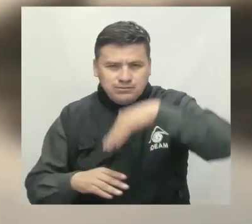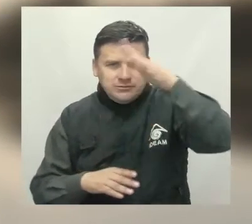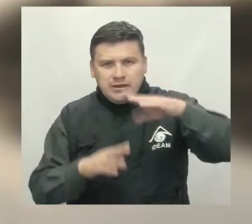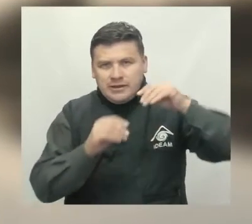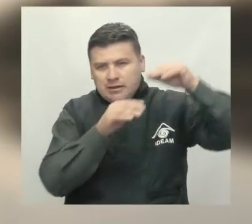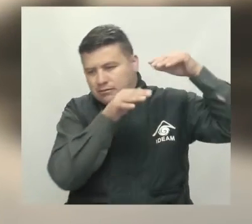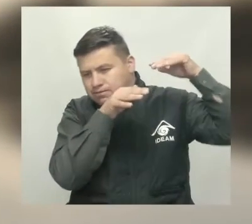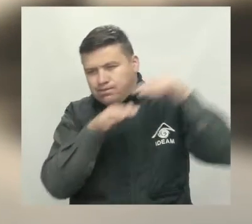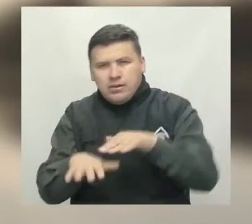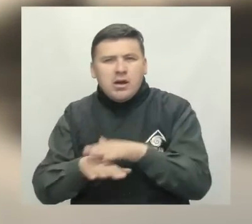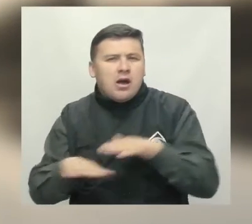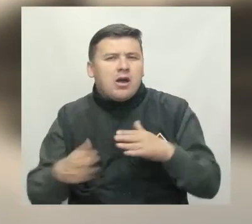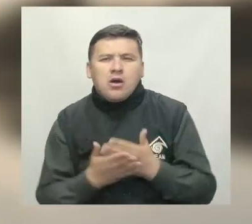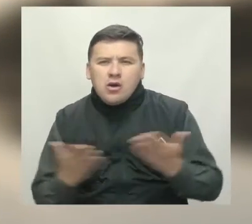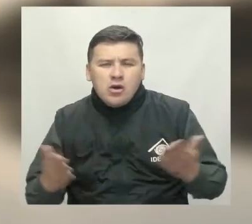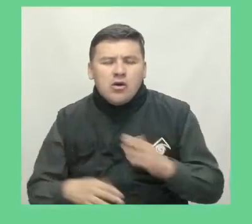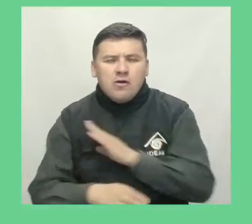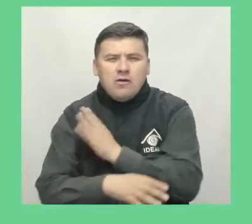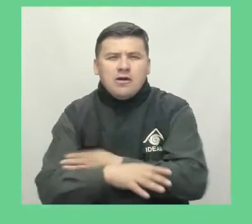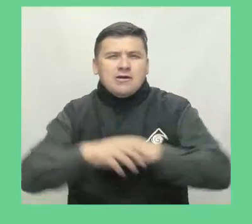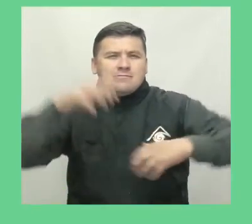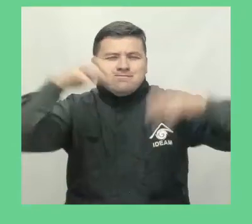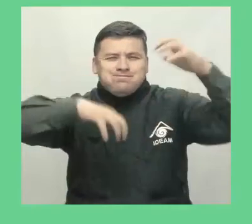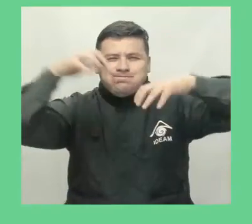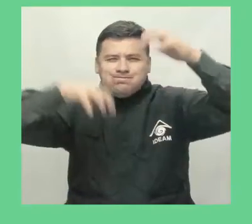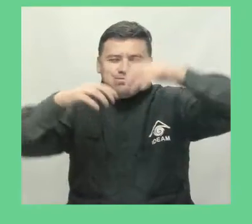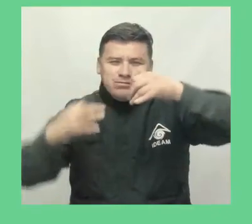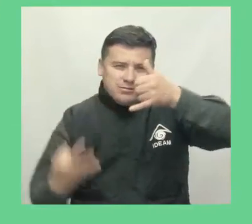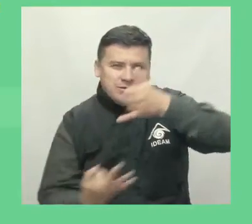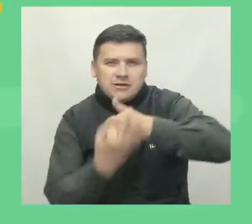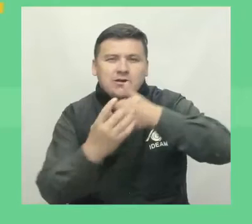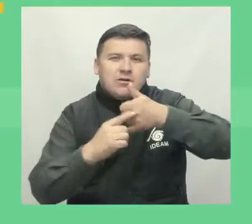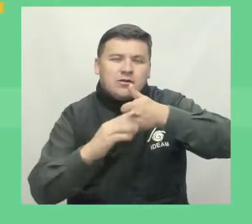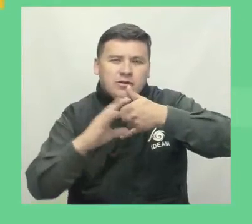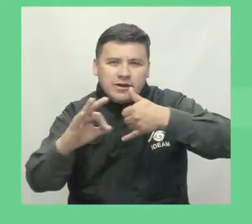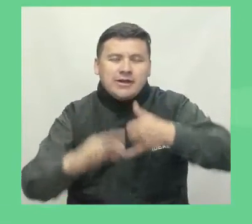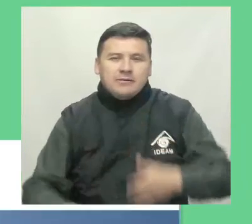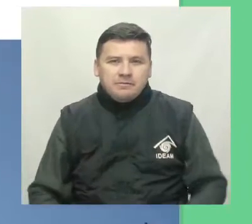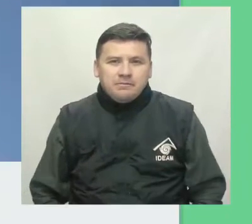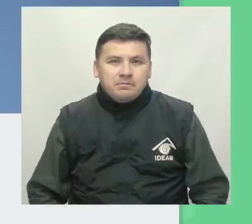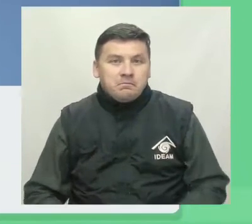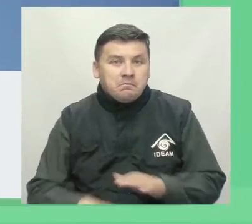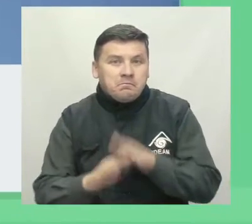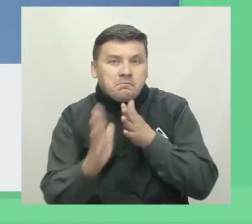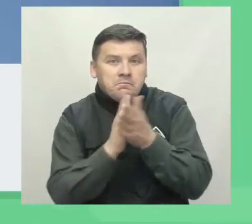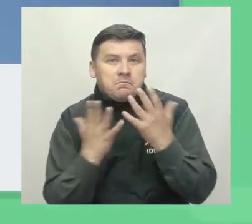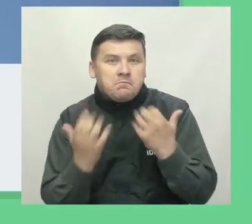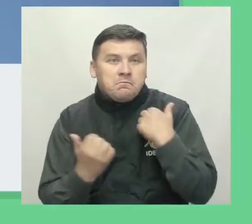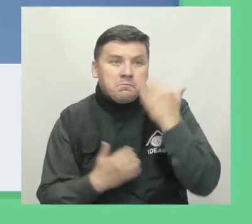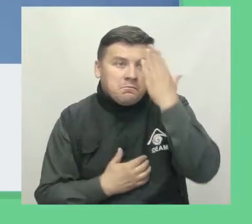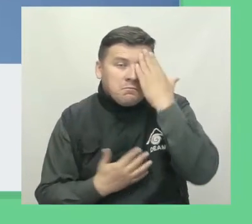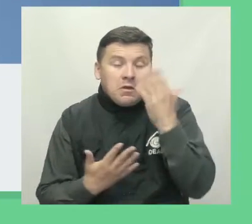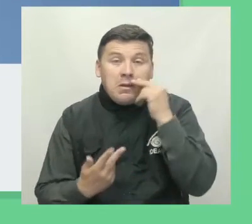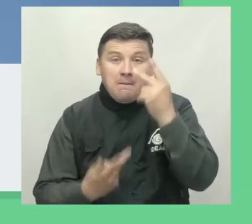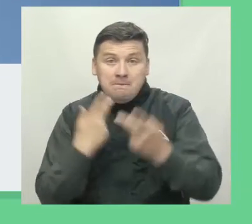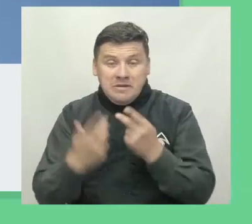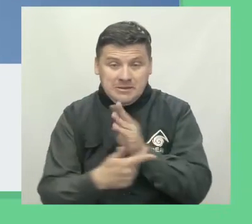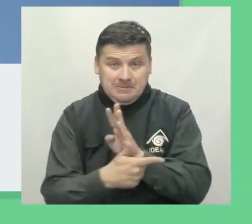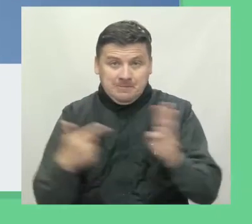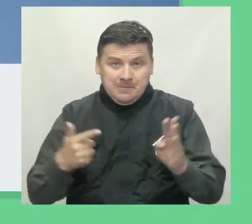deslizamientos de tierra en la zona andina y la Orinoquía. Para mayor información, sobre el pronóstico del tiempo, visítenos en www